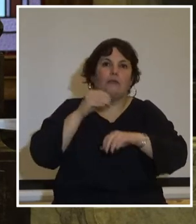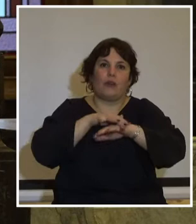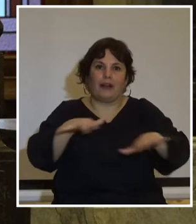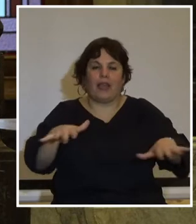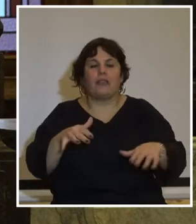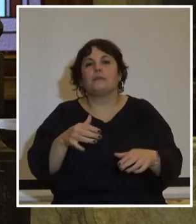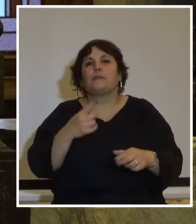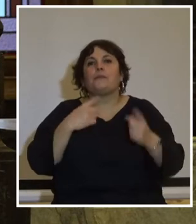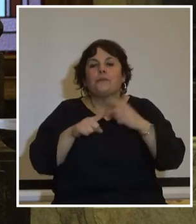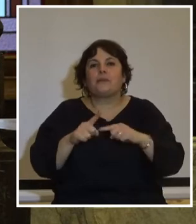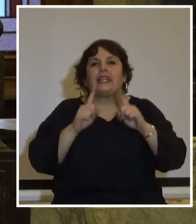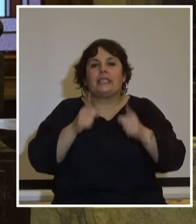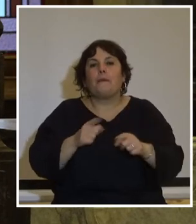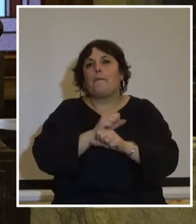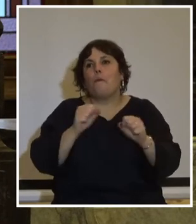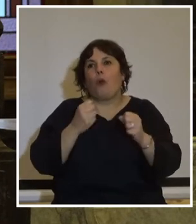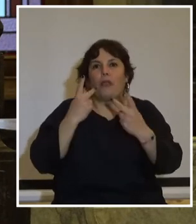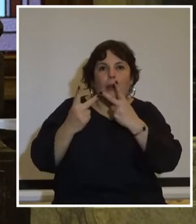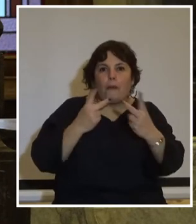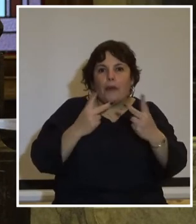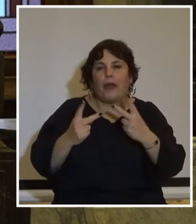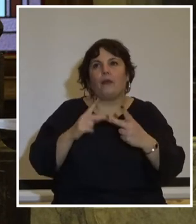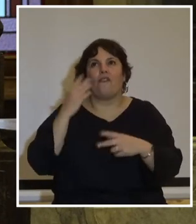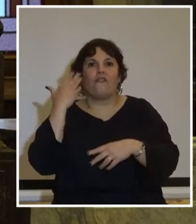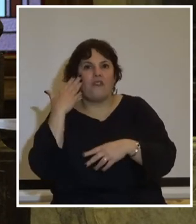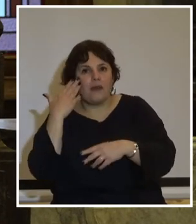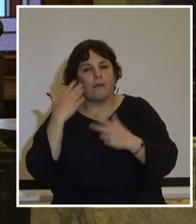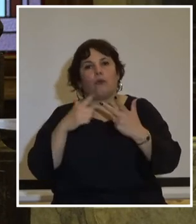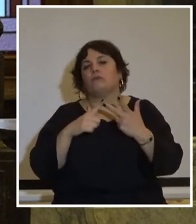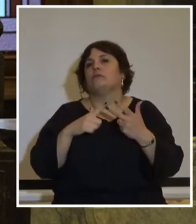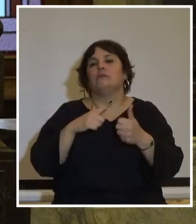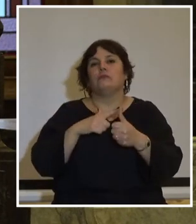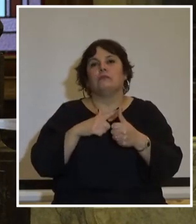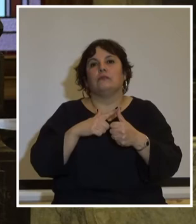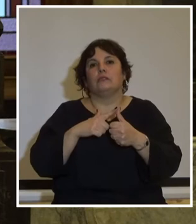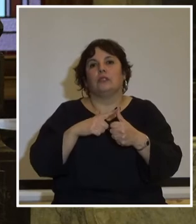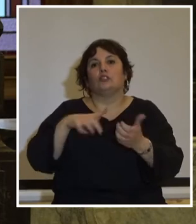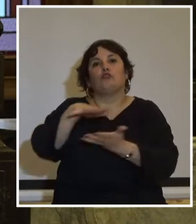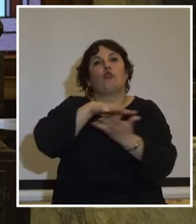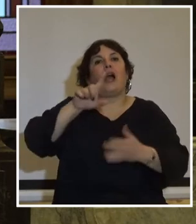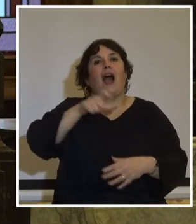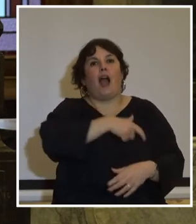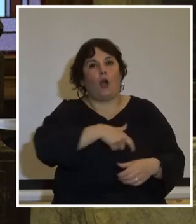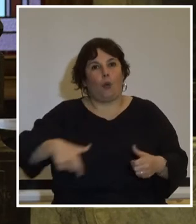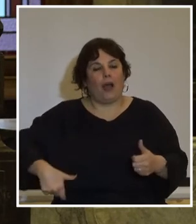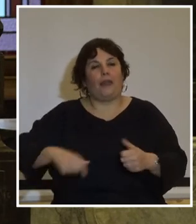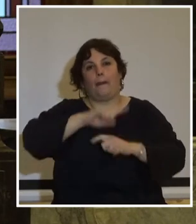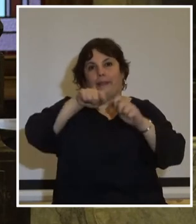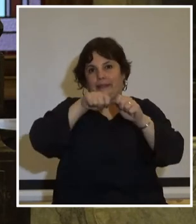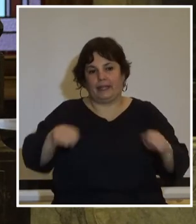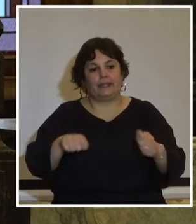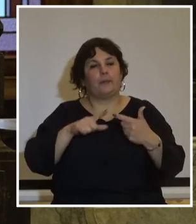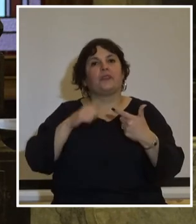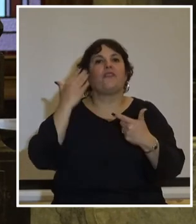para ser más ajustados y se podrá ver a través de Facebook, repasamos, del Zonal Aguada del Pizzereté, el